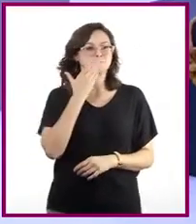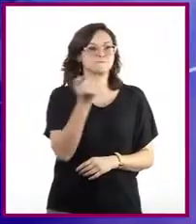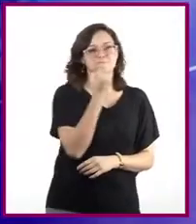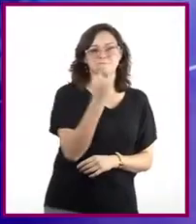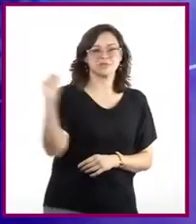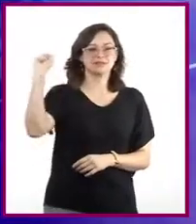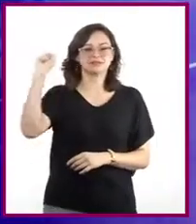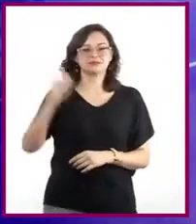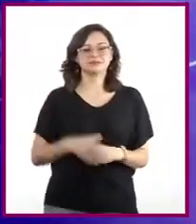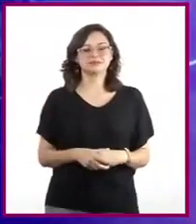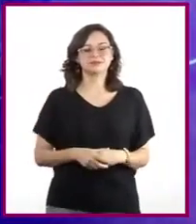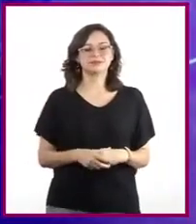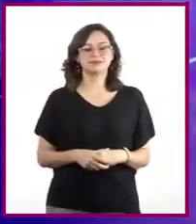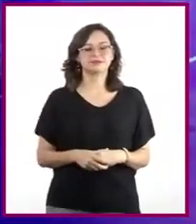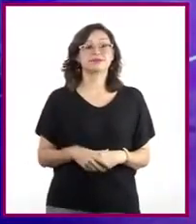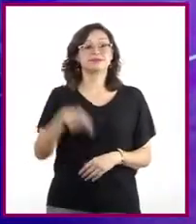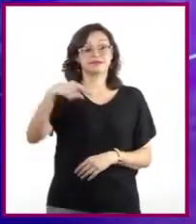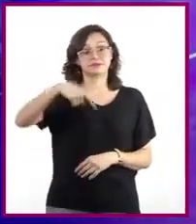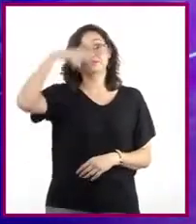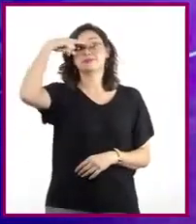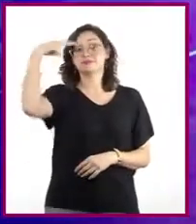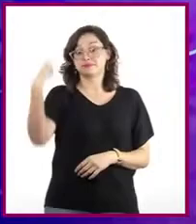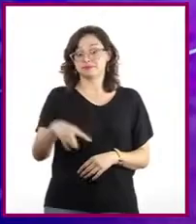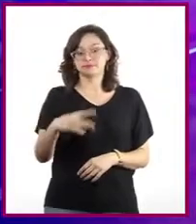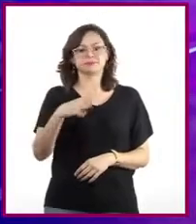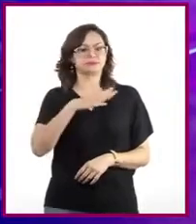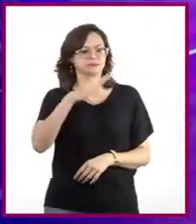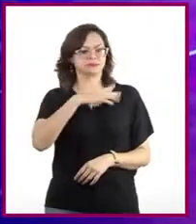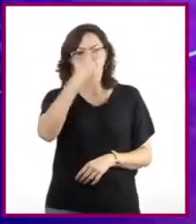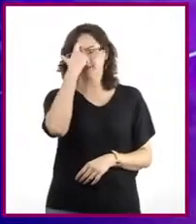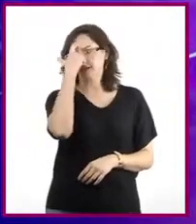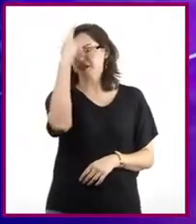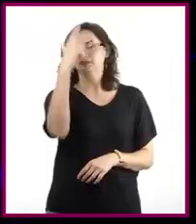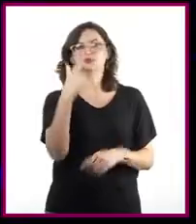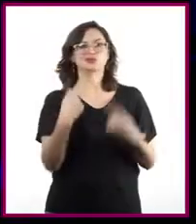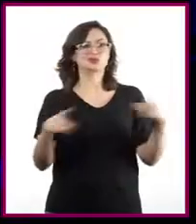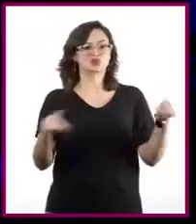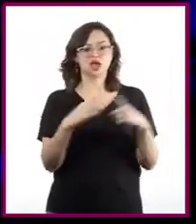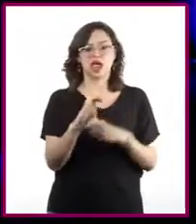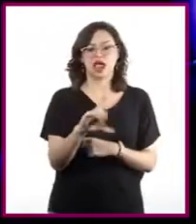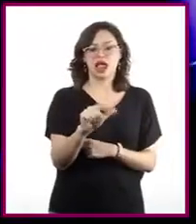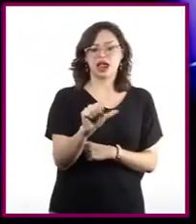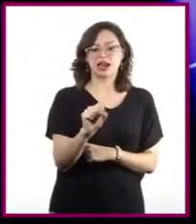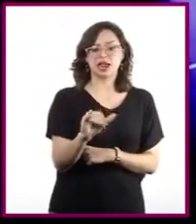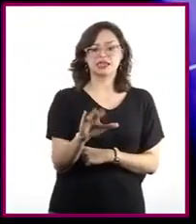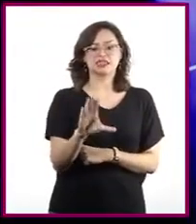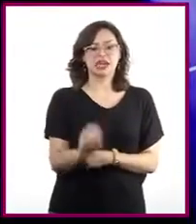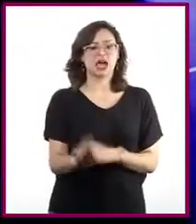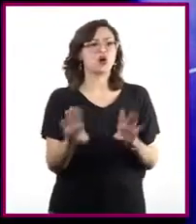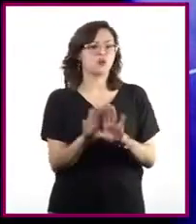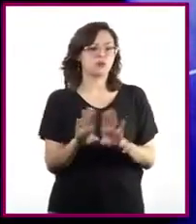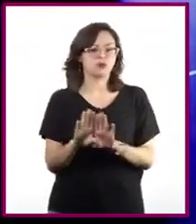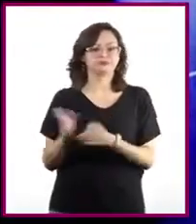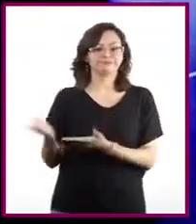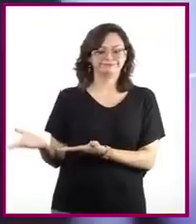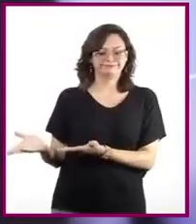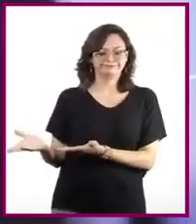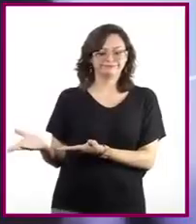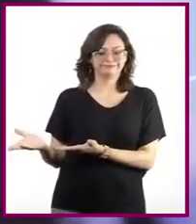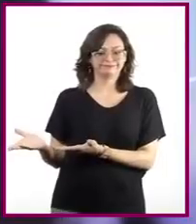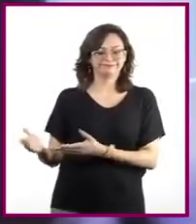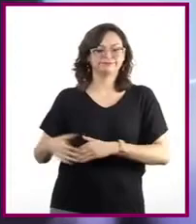musical. México ha tenido grandes compositores de música clásica como Manuel M. Ponce,